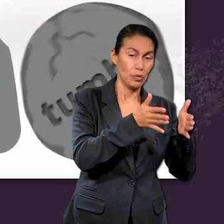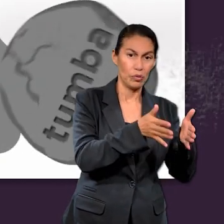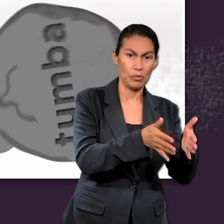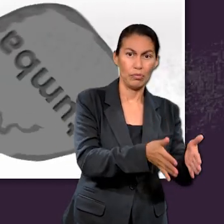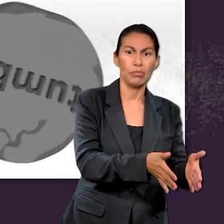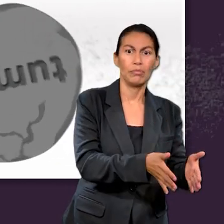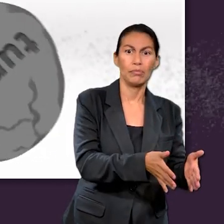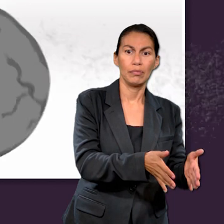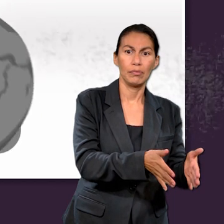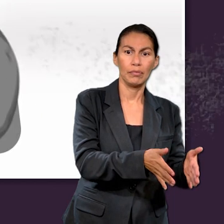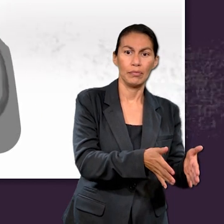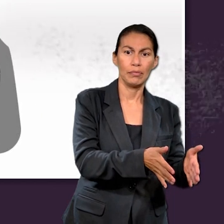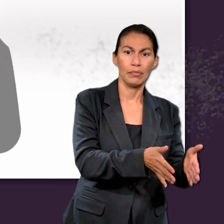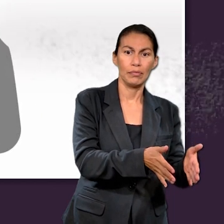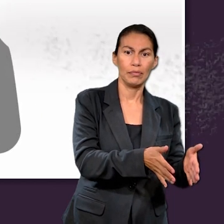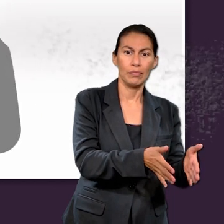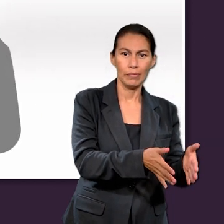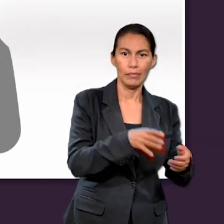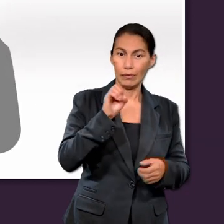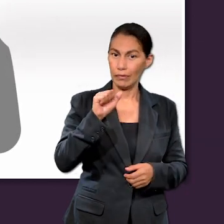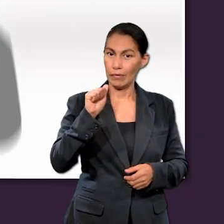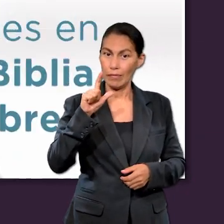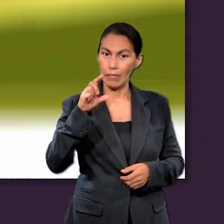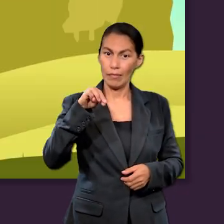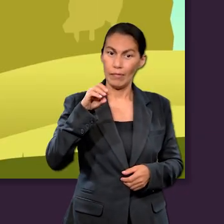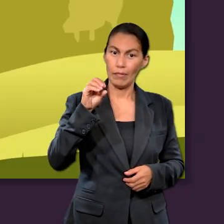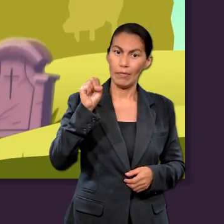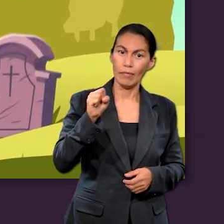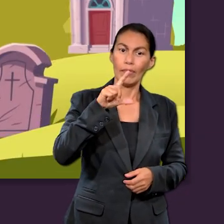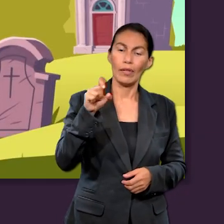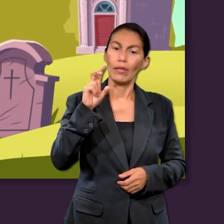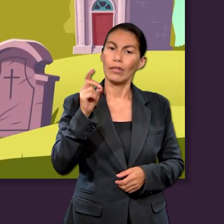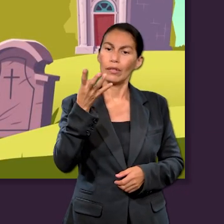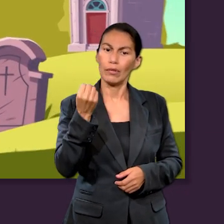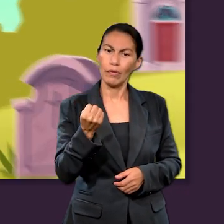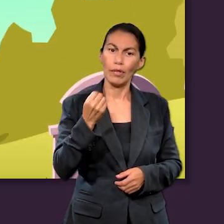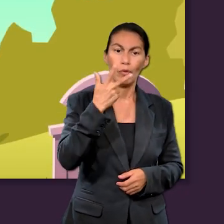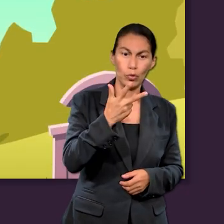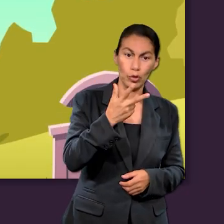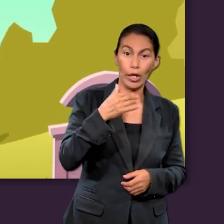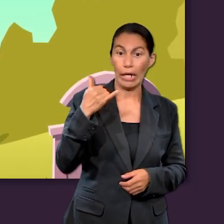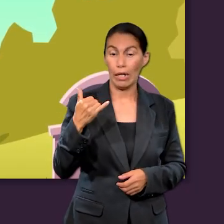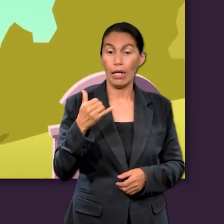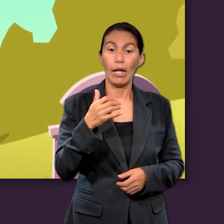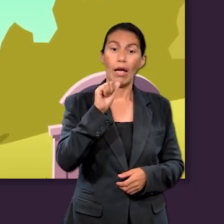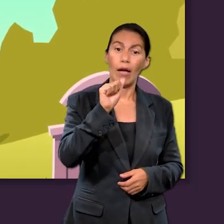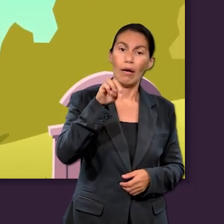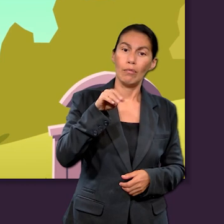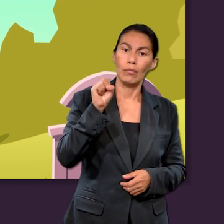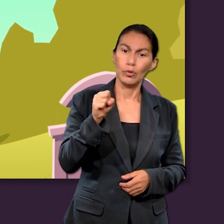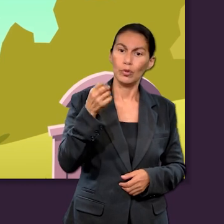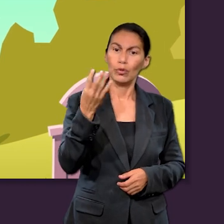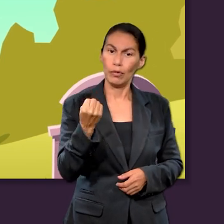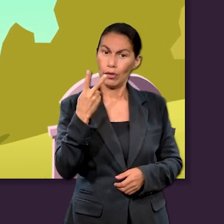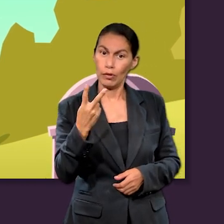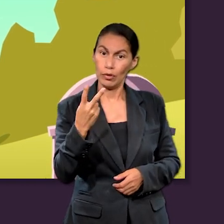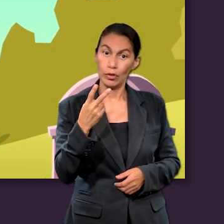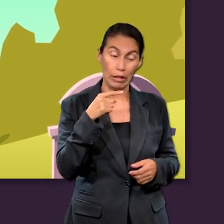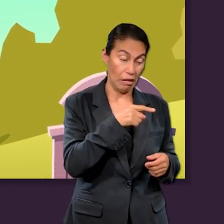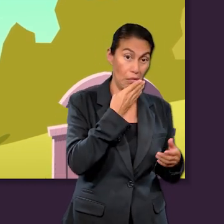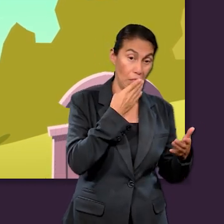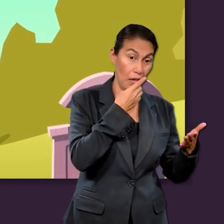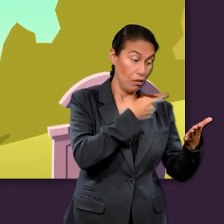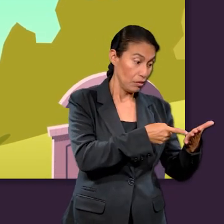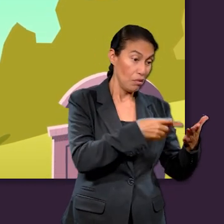es sinónimo de tumba. Todos descienden al Sheol. Nadie puede esconderse de Dios en el Sheol,